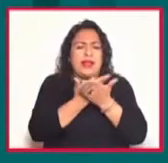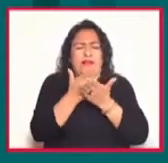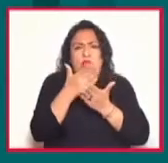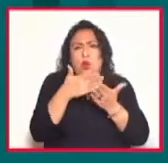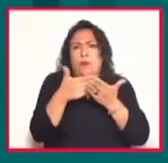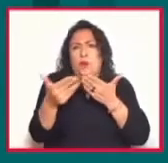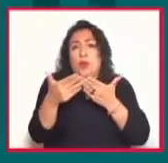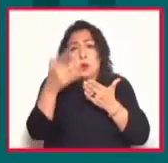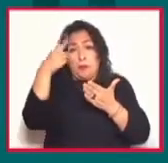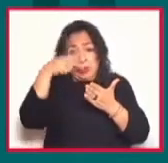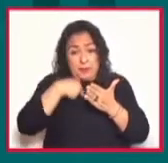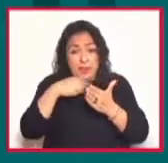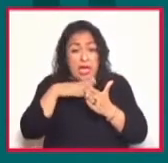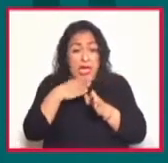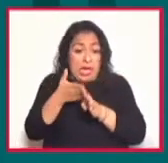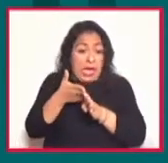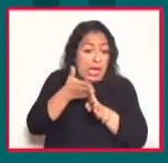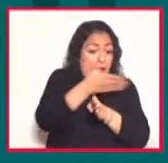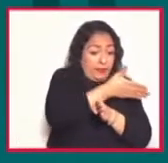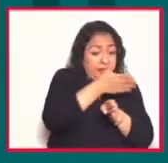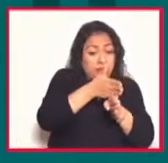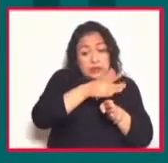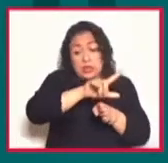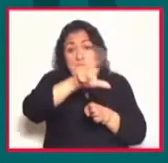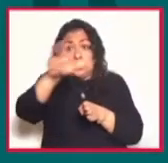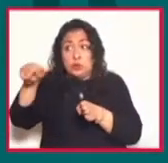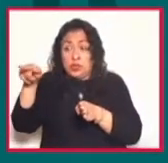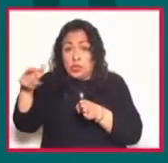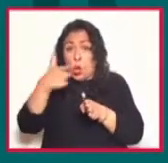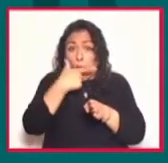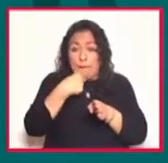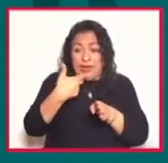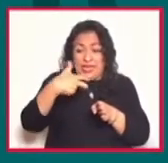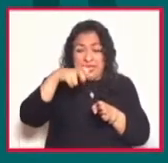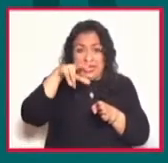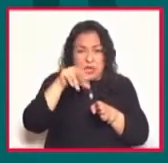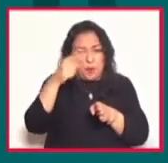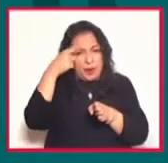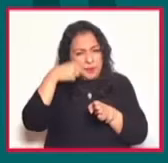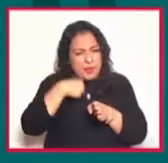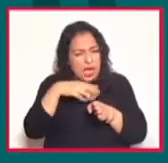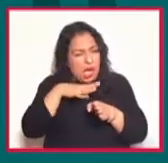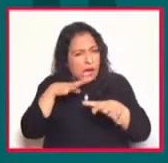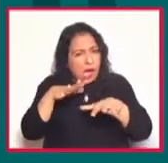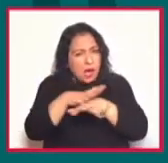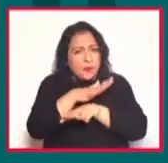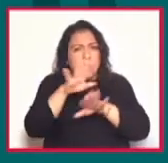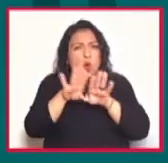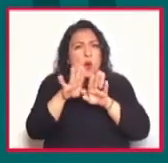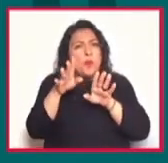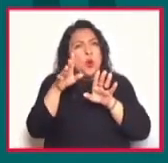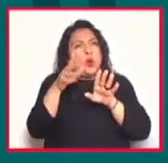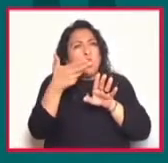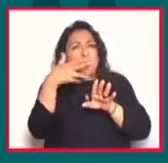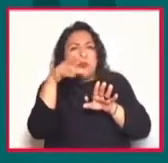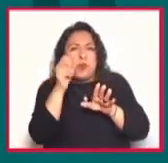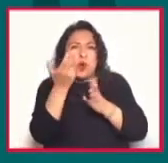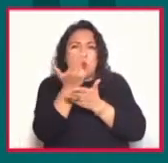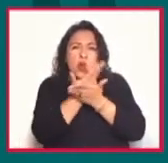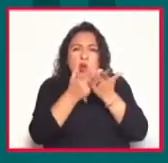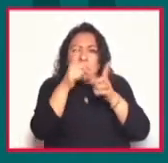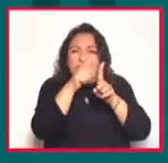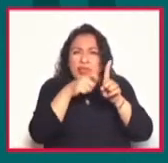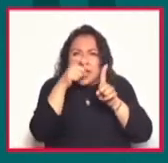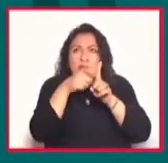Quino. Quino vino a complejizar, a sofisticar, digamos, el humor gráfico que se producía hasta ese